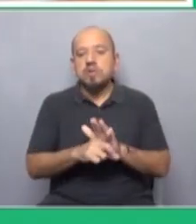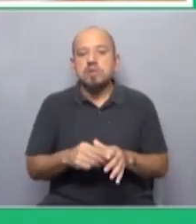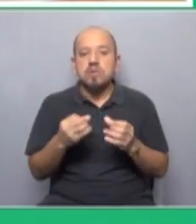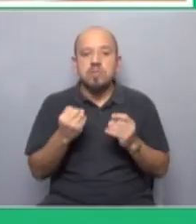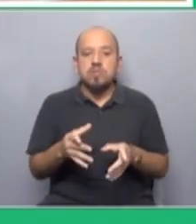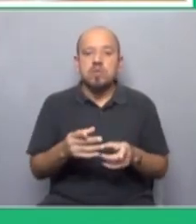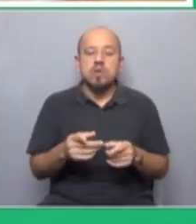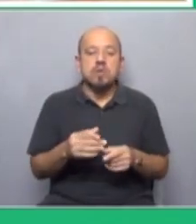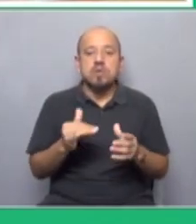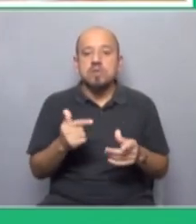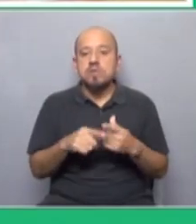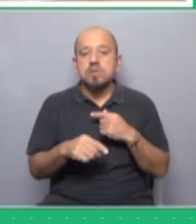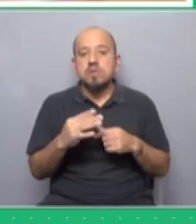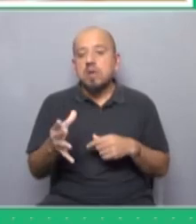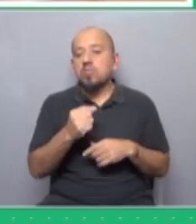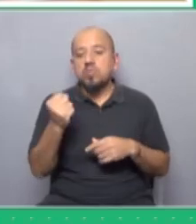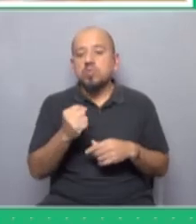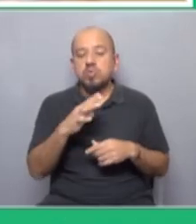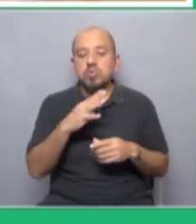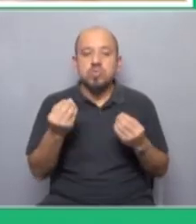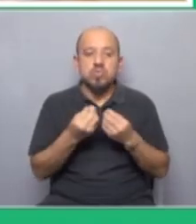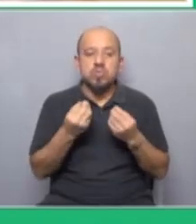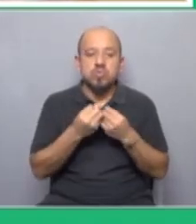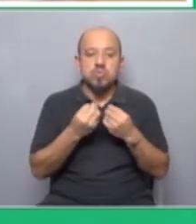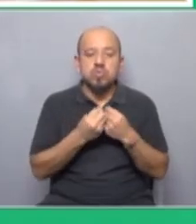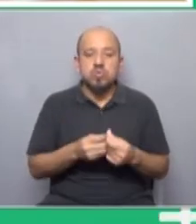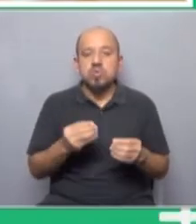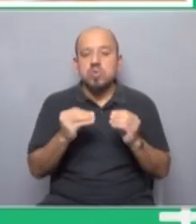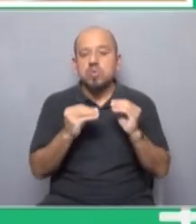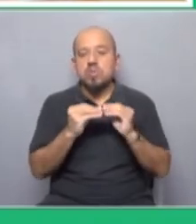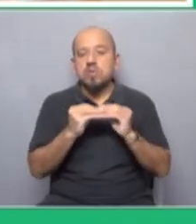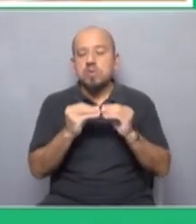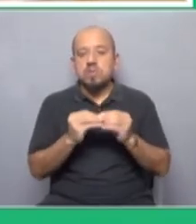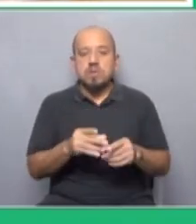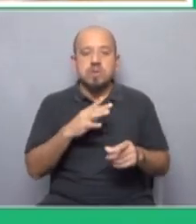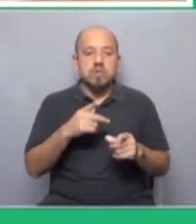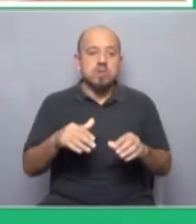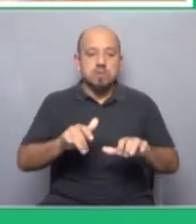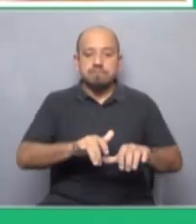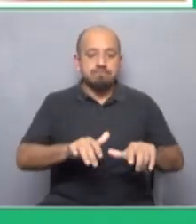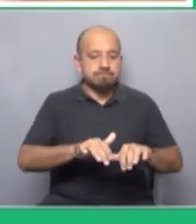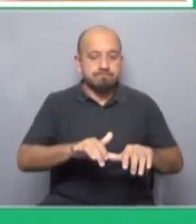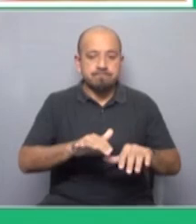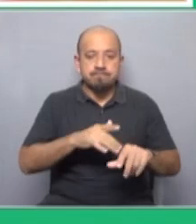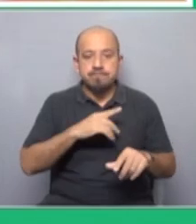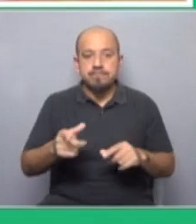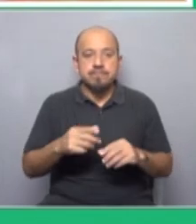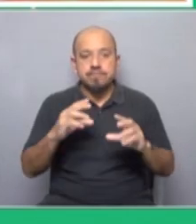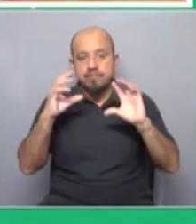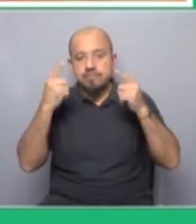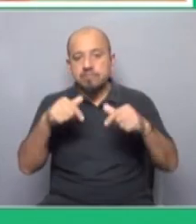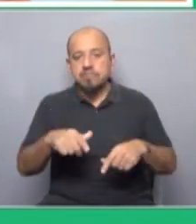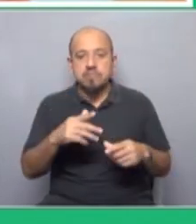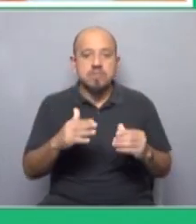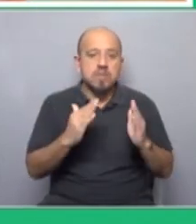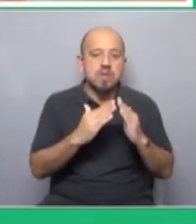estaban cometiéndose abusos constantes contra la gente contra los compañeros y compañeras que estaban teletrabajando se eran violentadas su privacidad